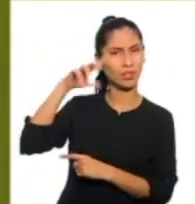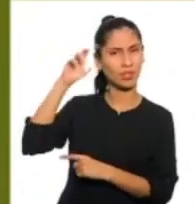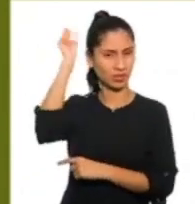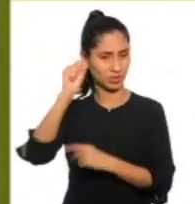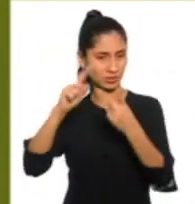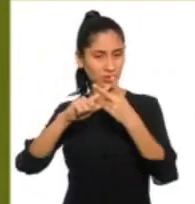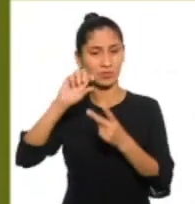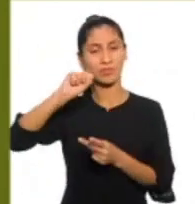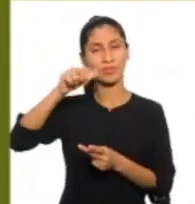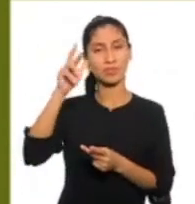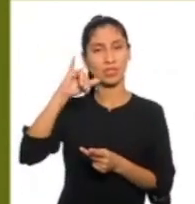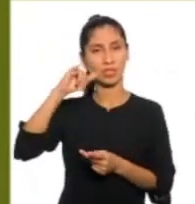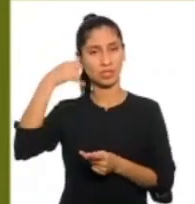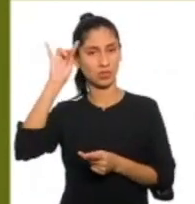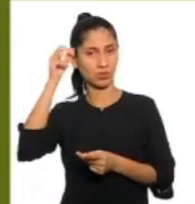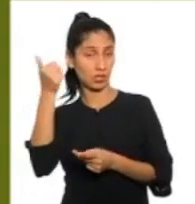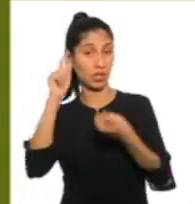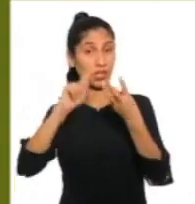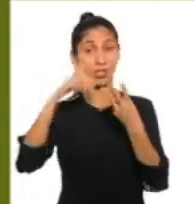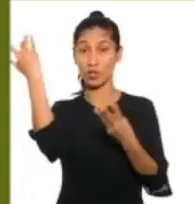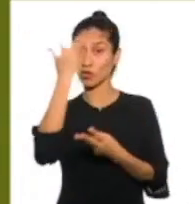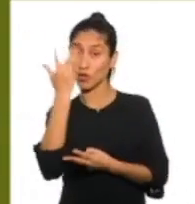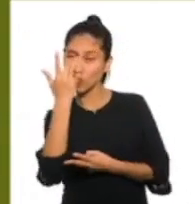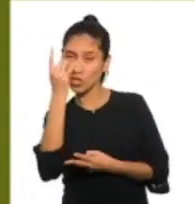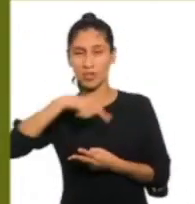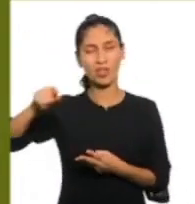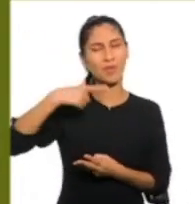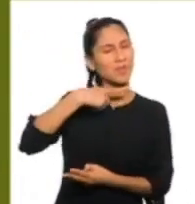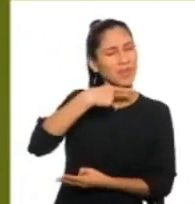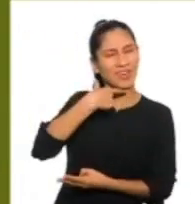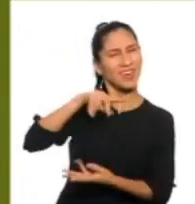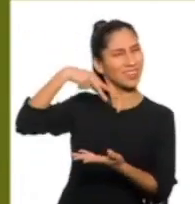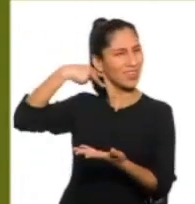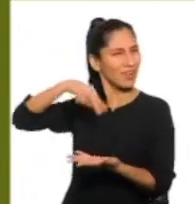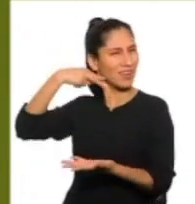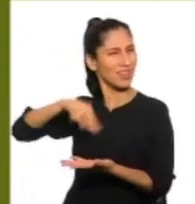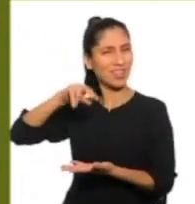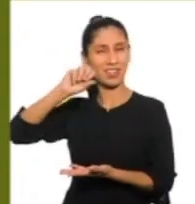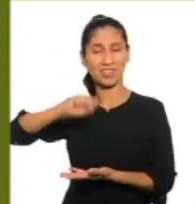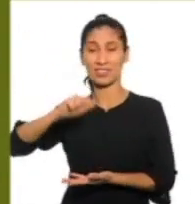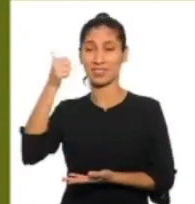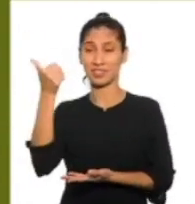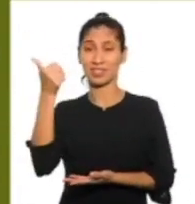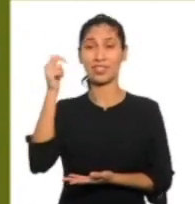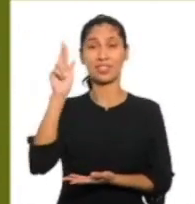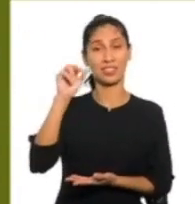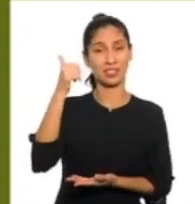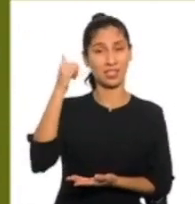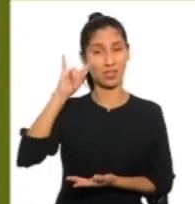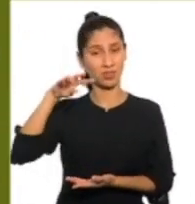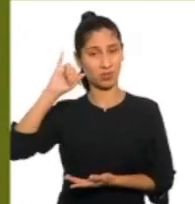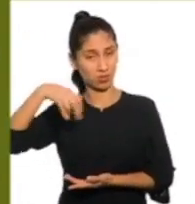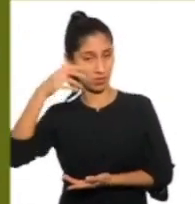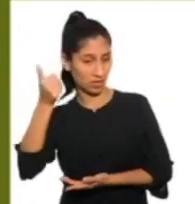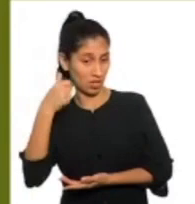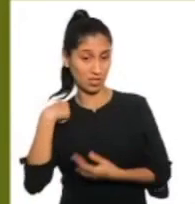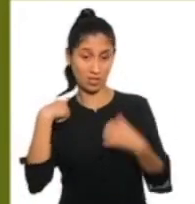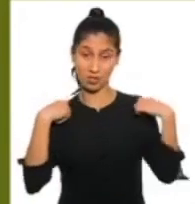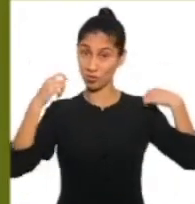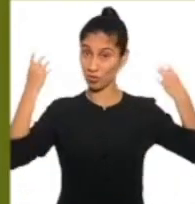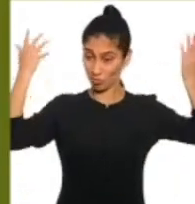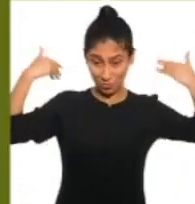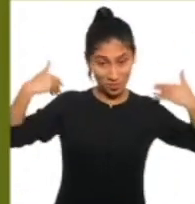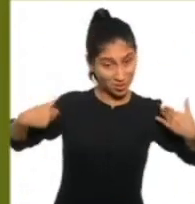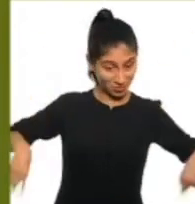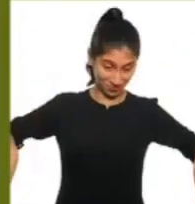el sarauja y los negros. A mí me encanta bailar el sarauja y ponerme su